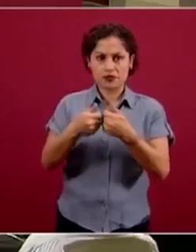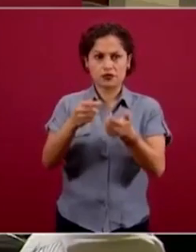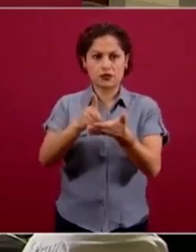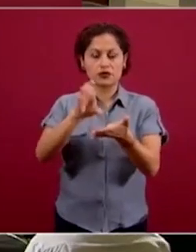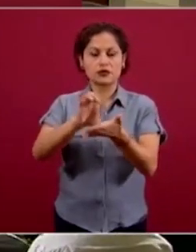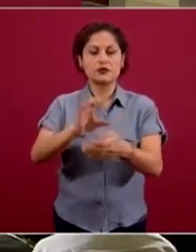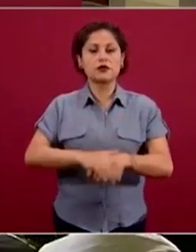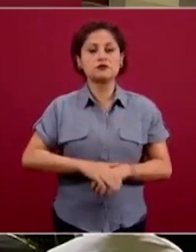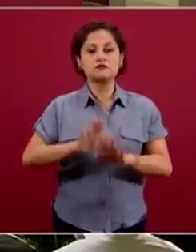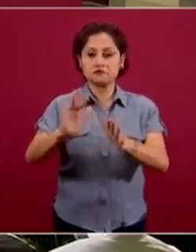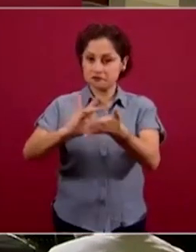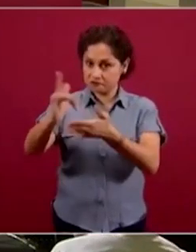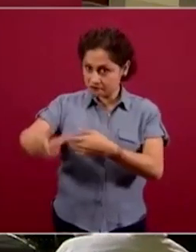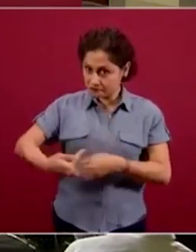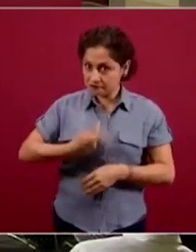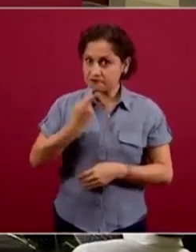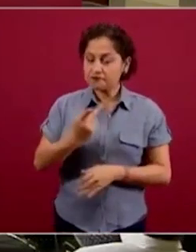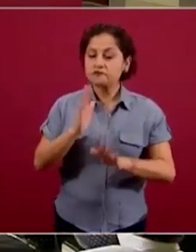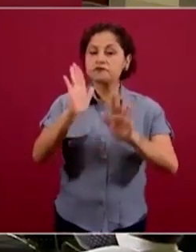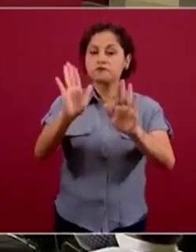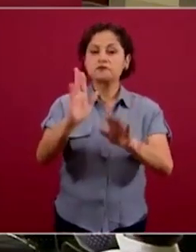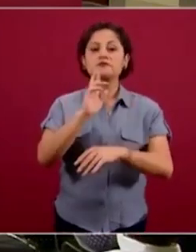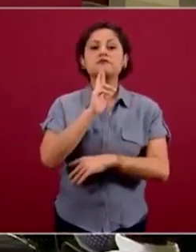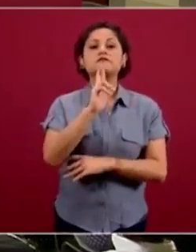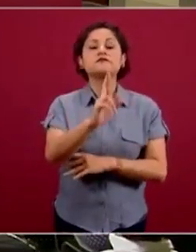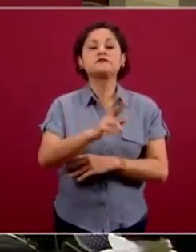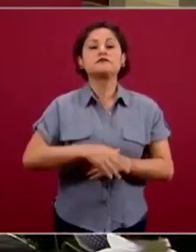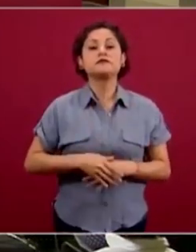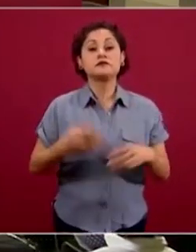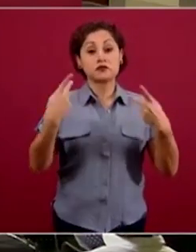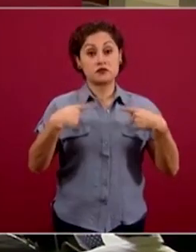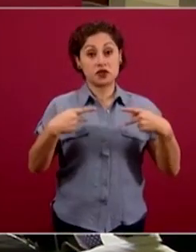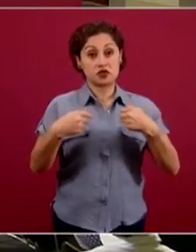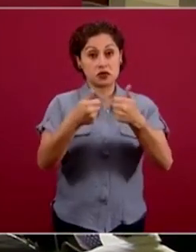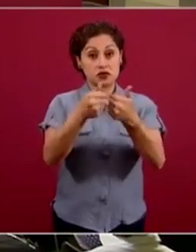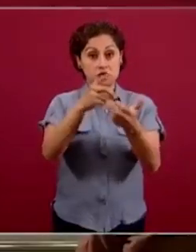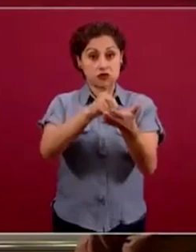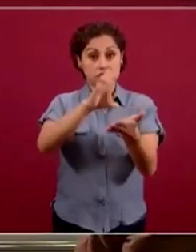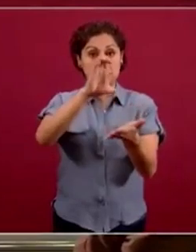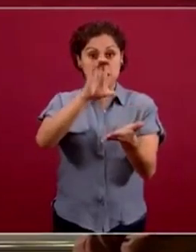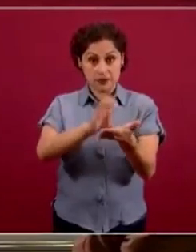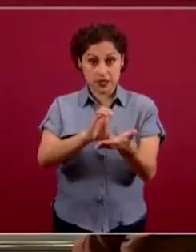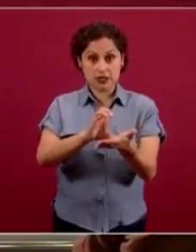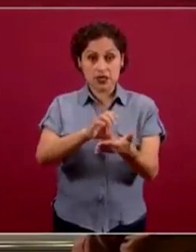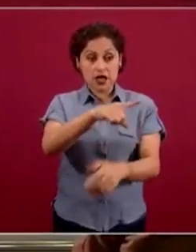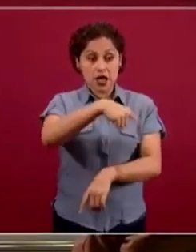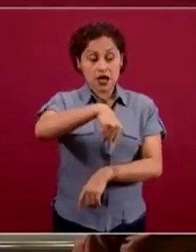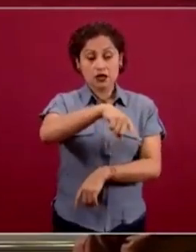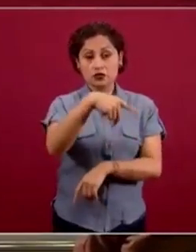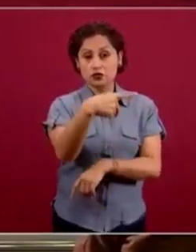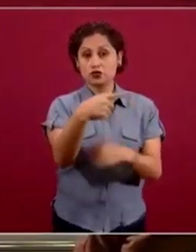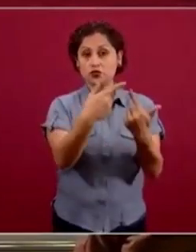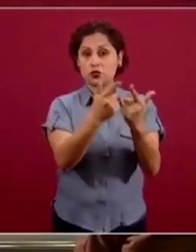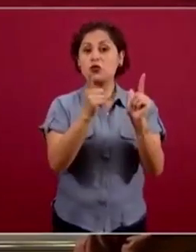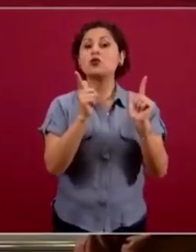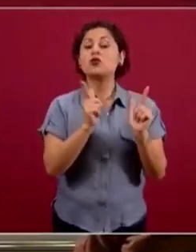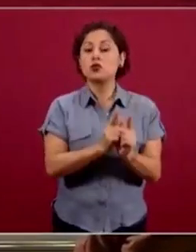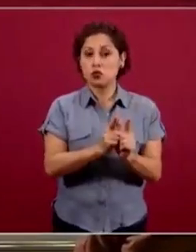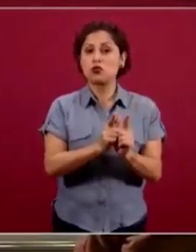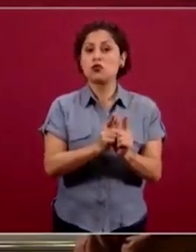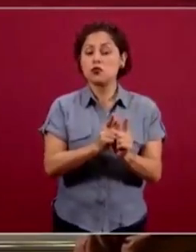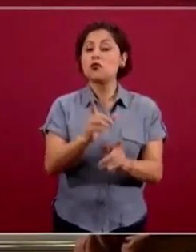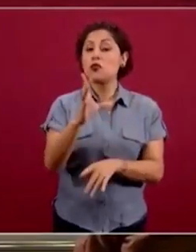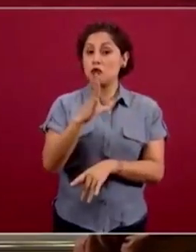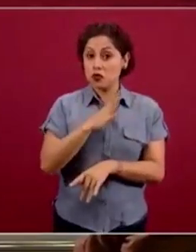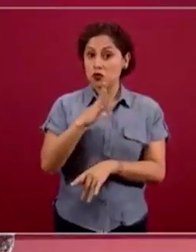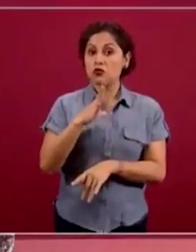Las personas que viven con discapacidad tienen una voz en este país, son de